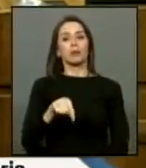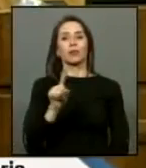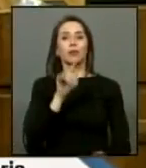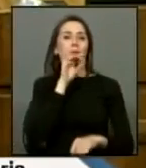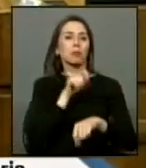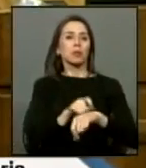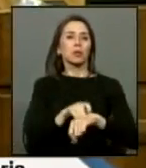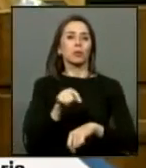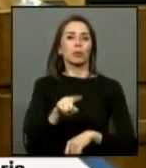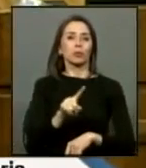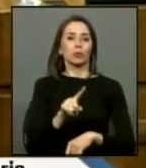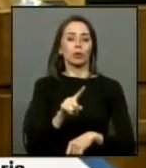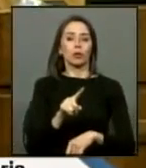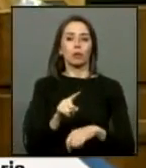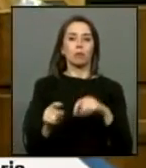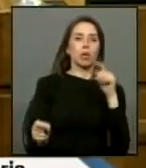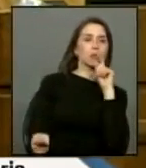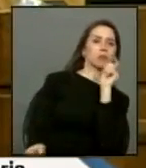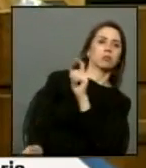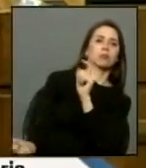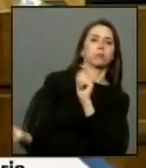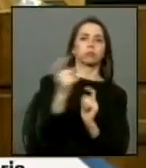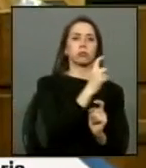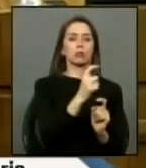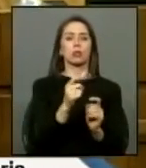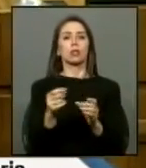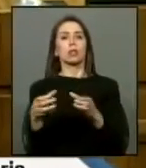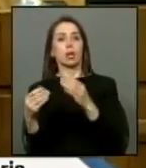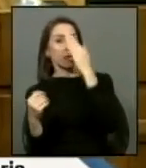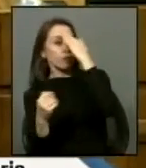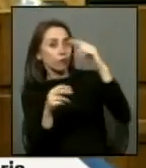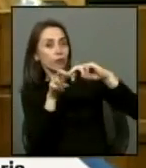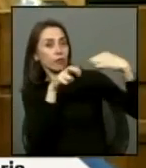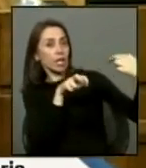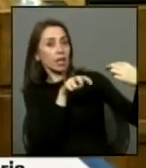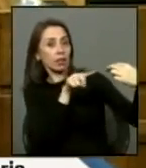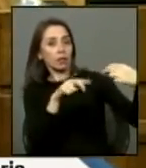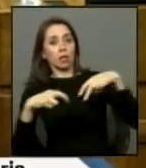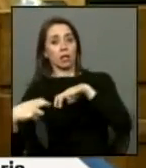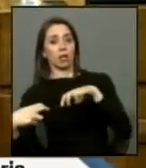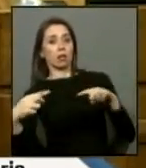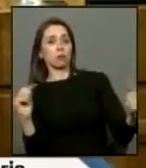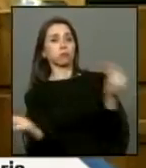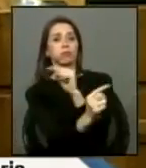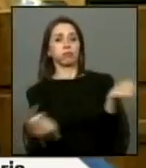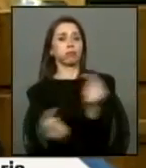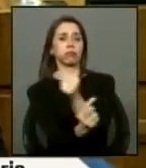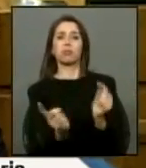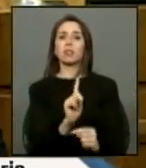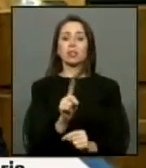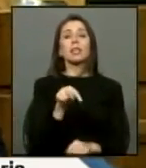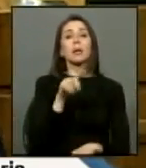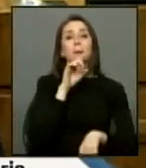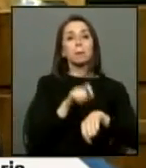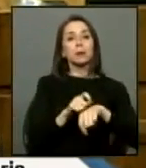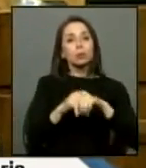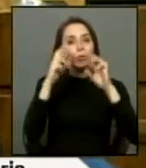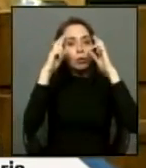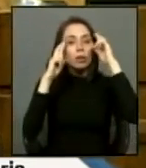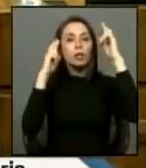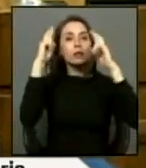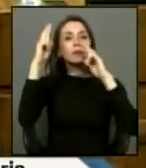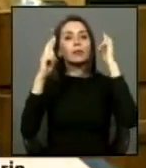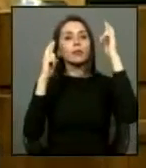minuto para que nos increpemos los de la bancada del frente y los que estamos aquí yo creo que es el minuto de reflexionar